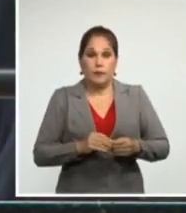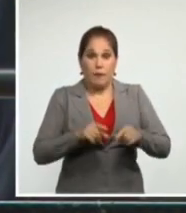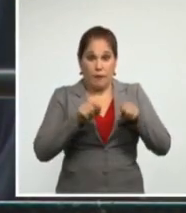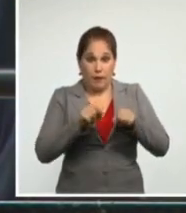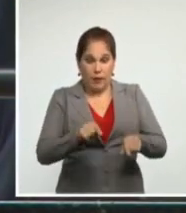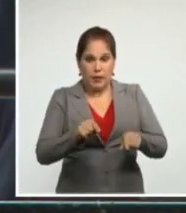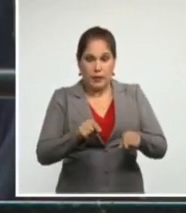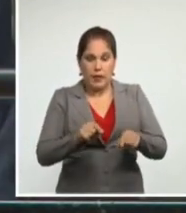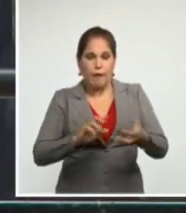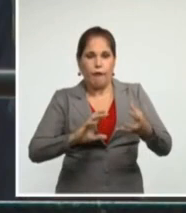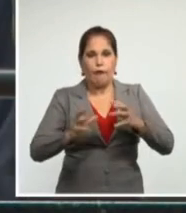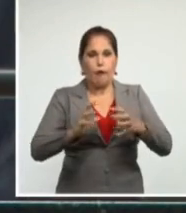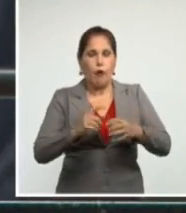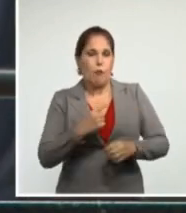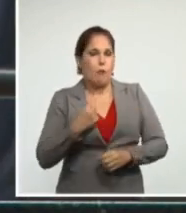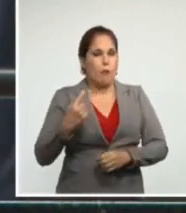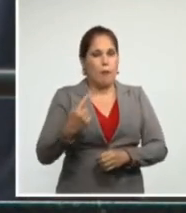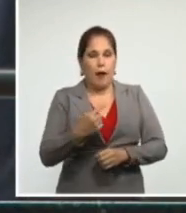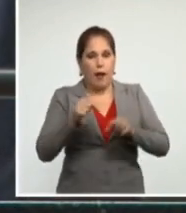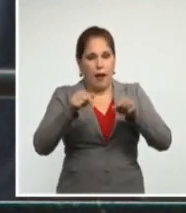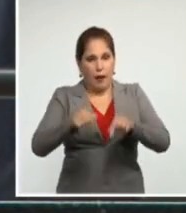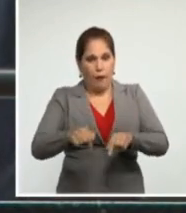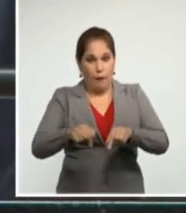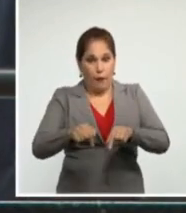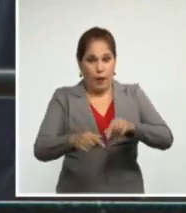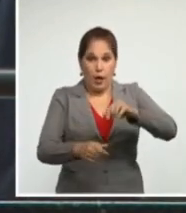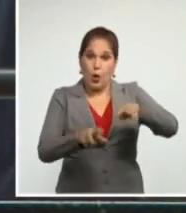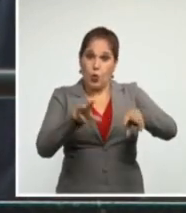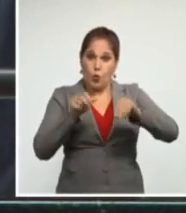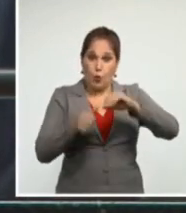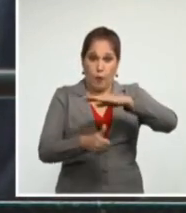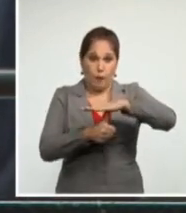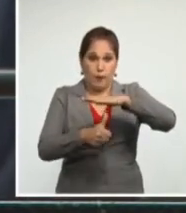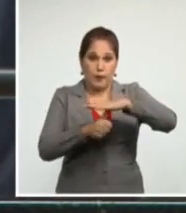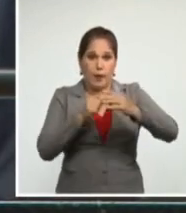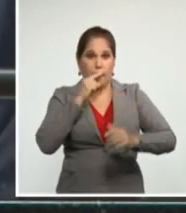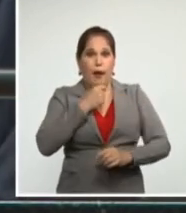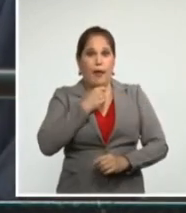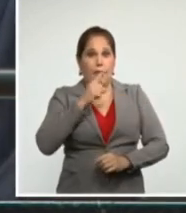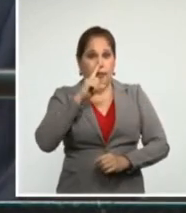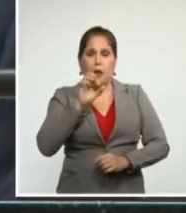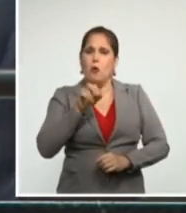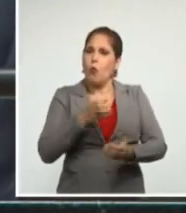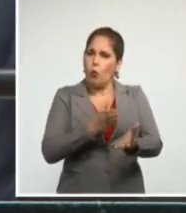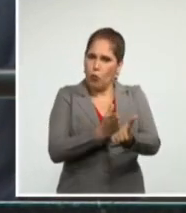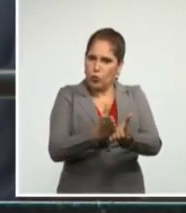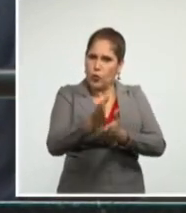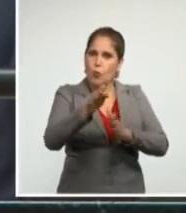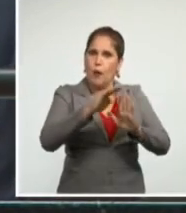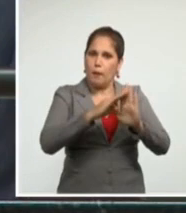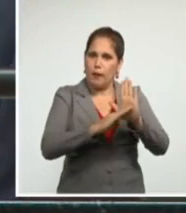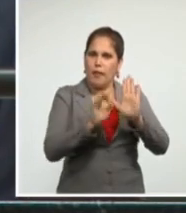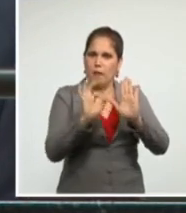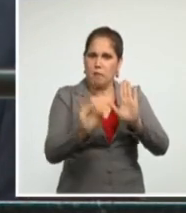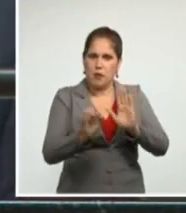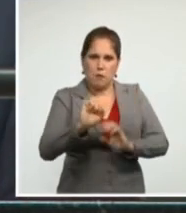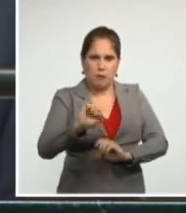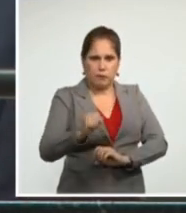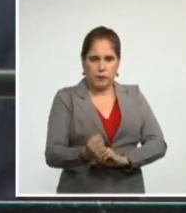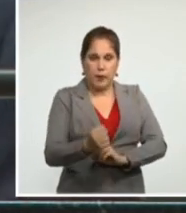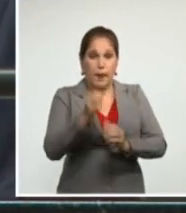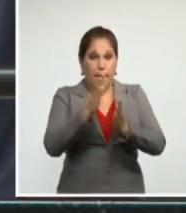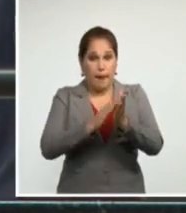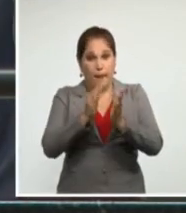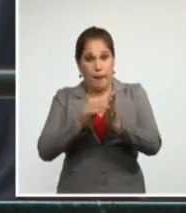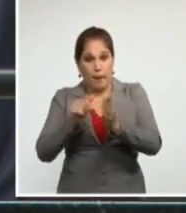conducta del actual gobierno estadounidense justamente en los meses en que